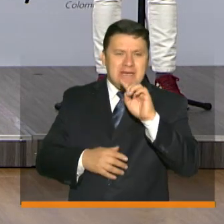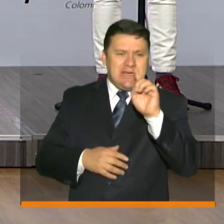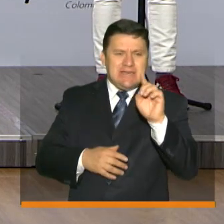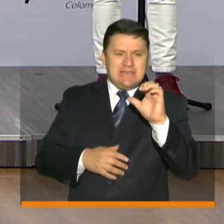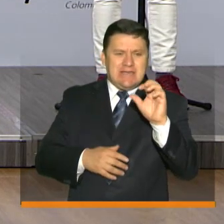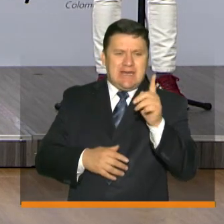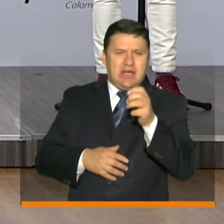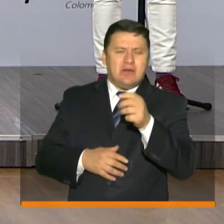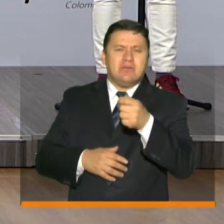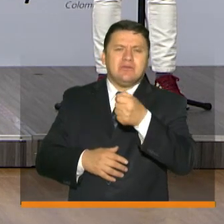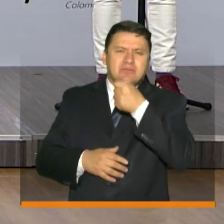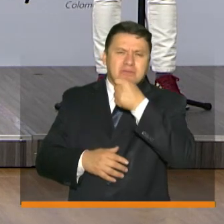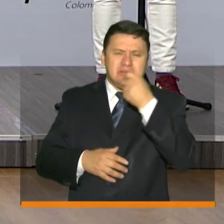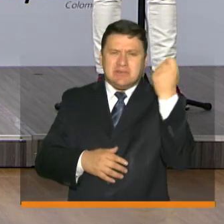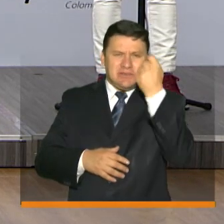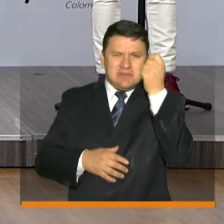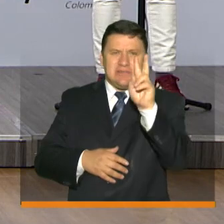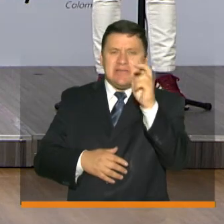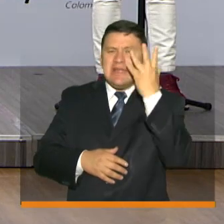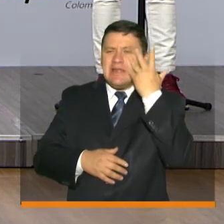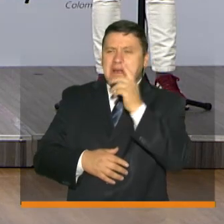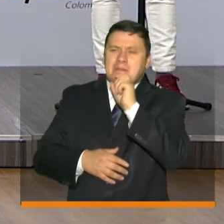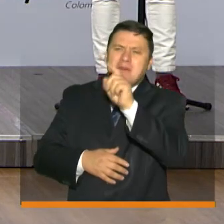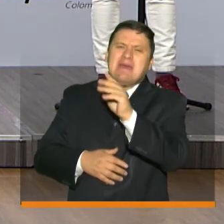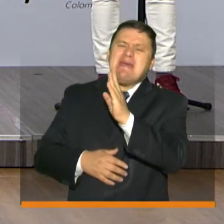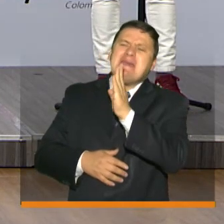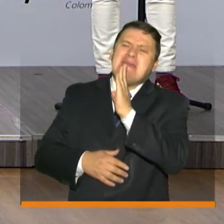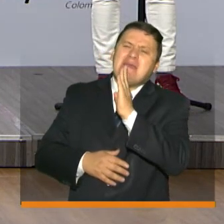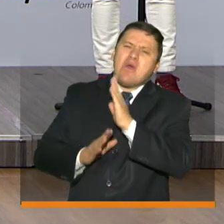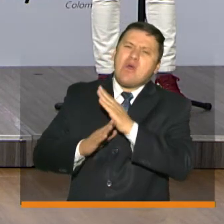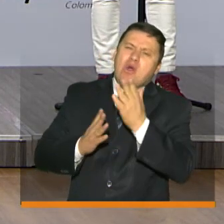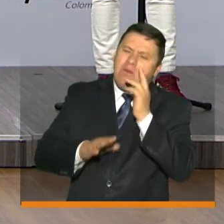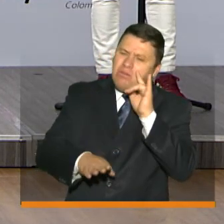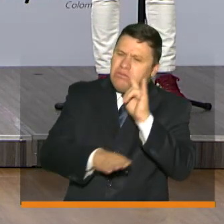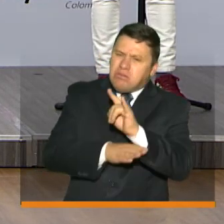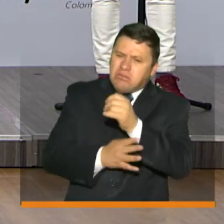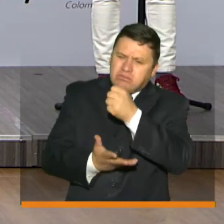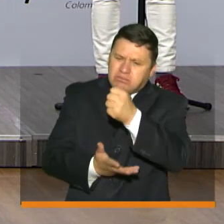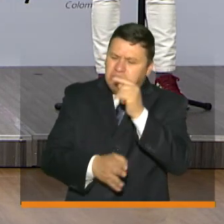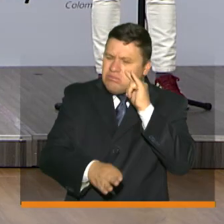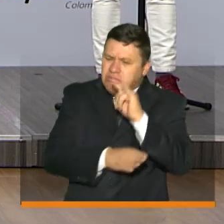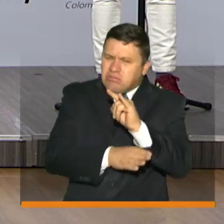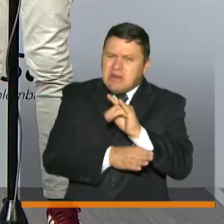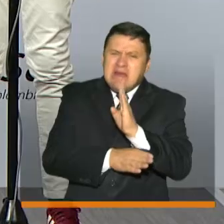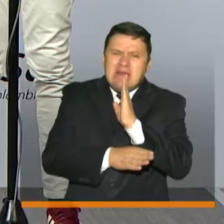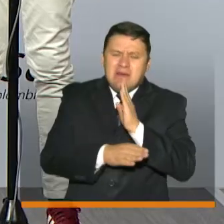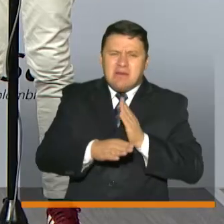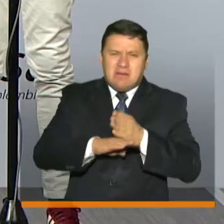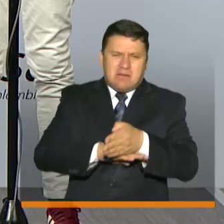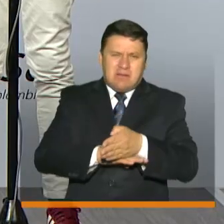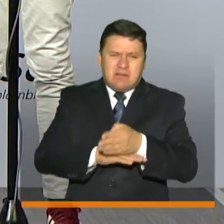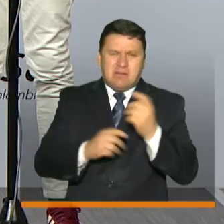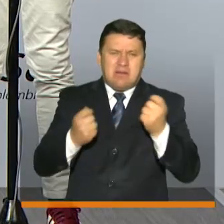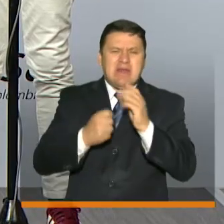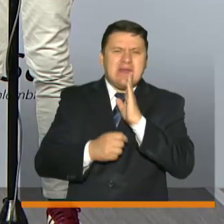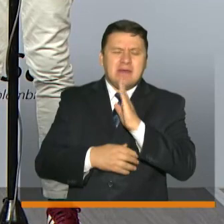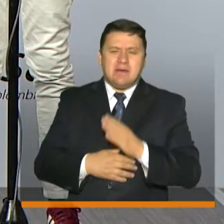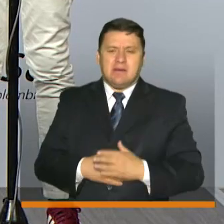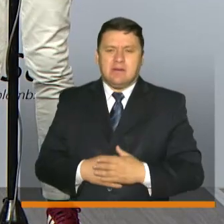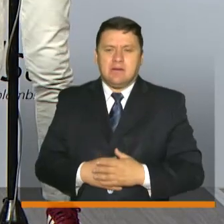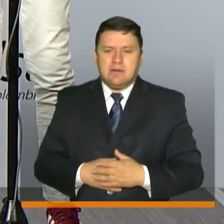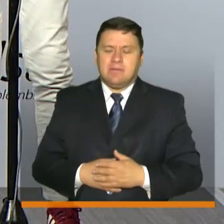Guevara él es periodista de ya no 7 días pregunta quién y cómo supervisa la inversión de las donaciones hechas a través de esta campaña